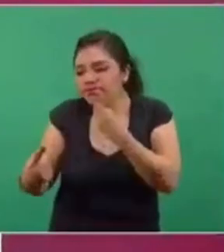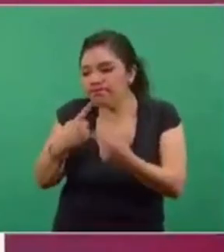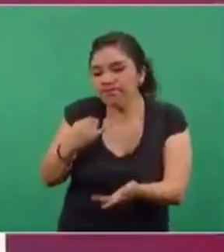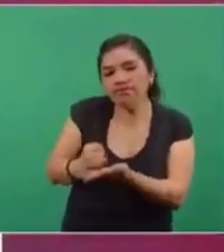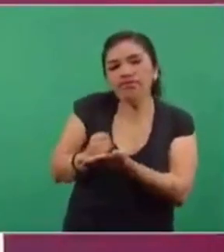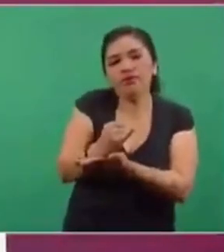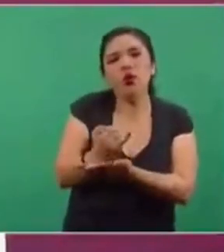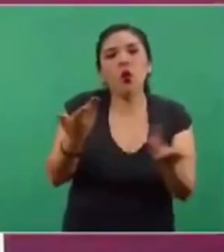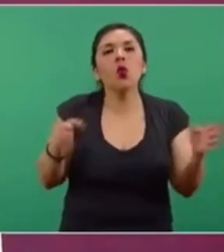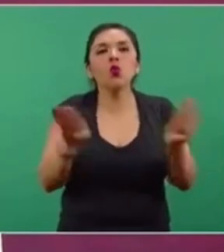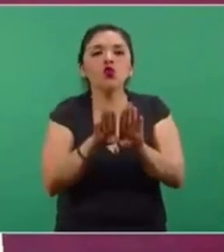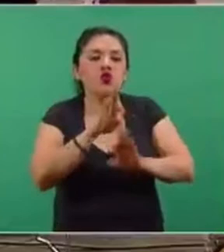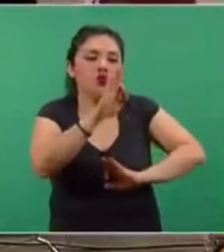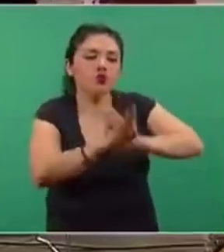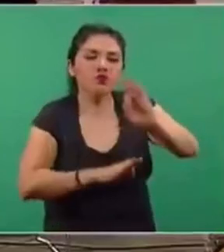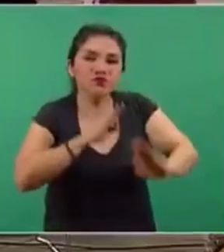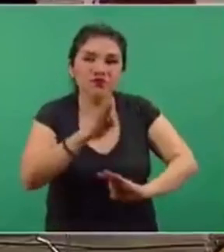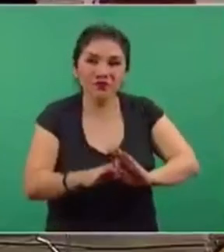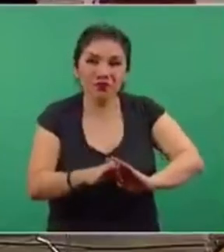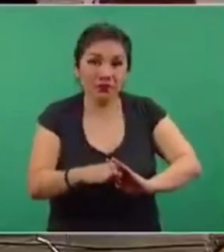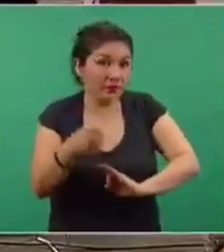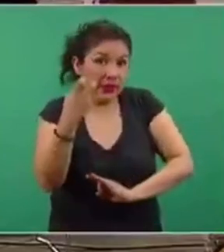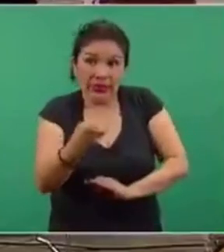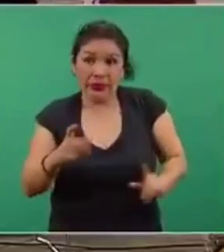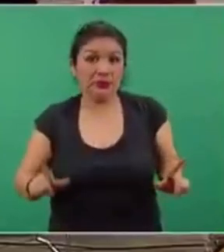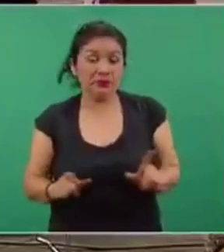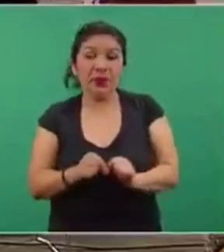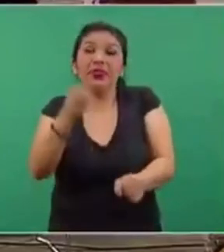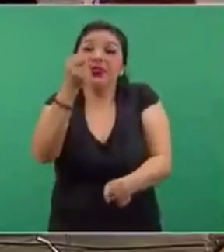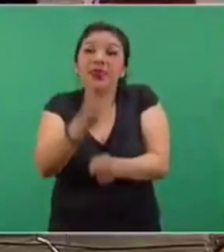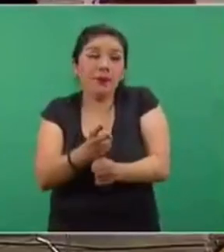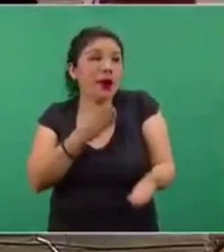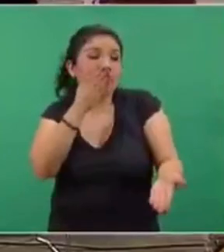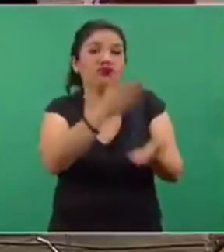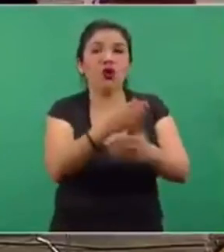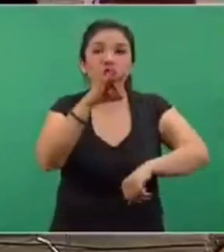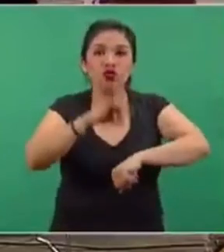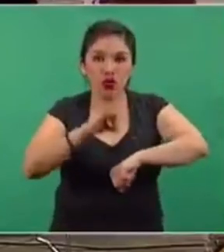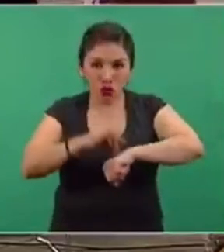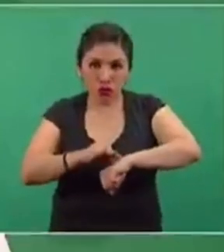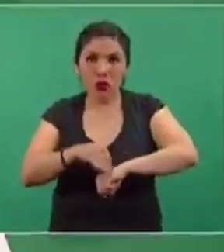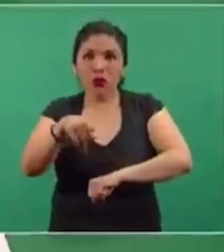sobre cómo manejarlo. Entonces, en resumen, atención temprana y alta sospecha de enfermedad.